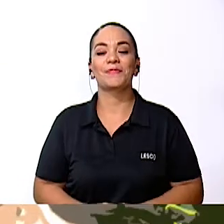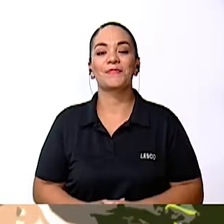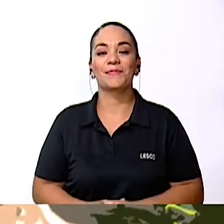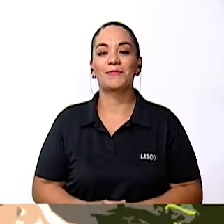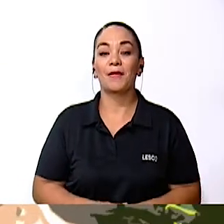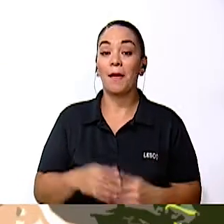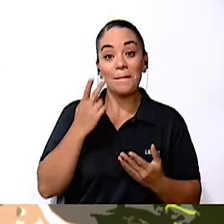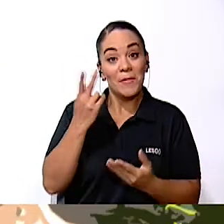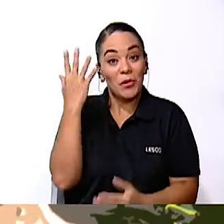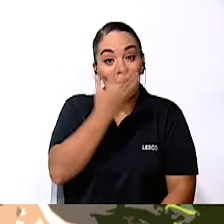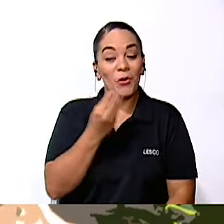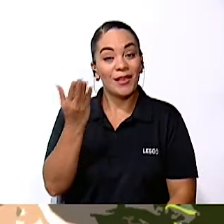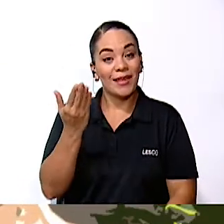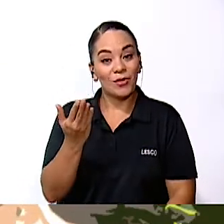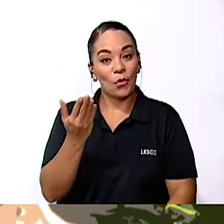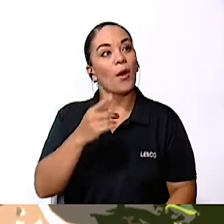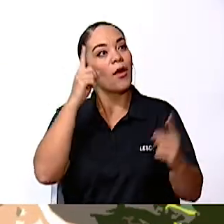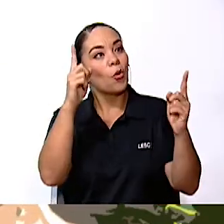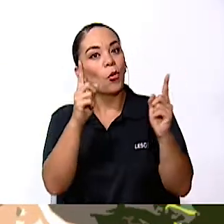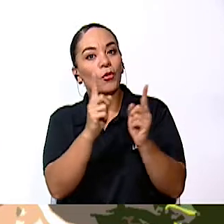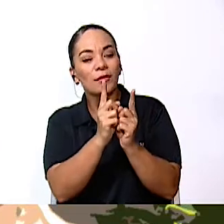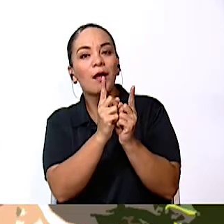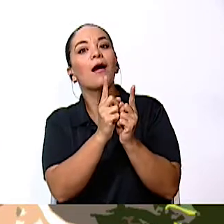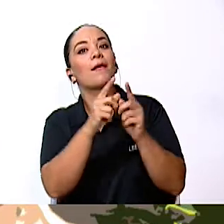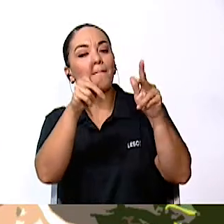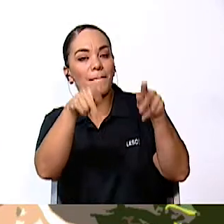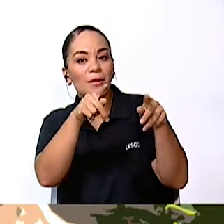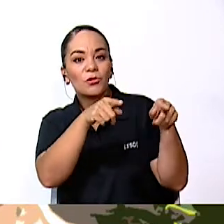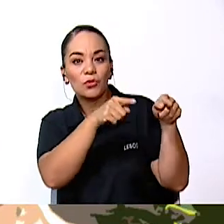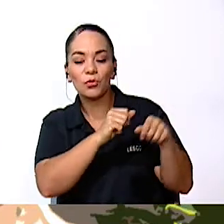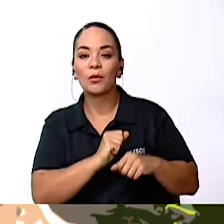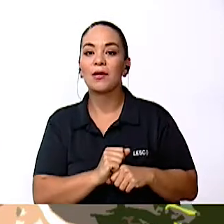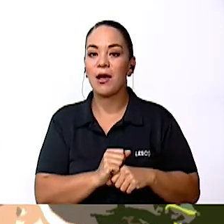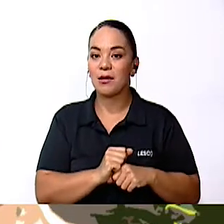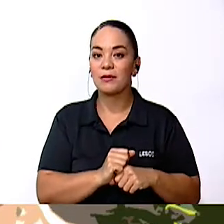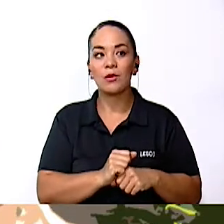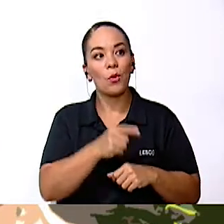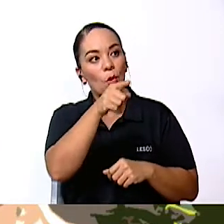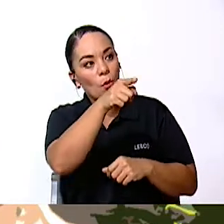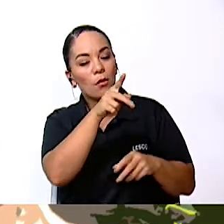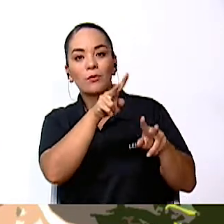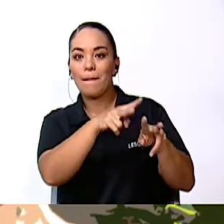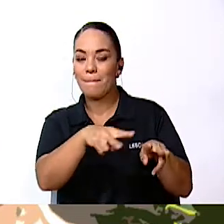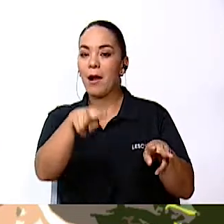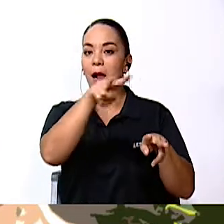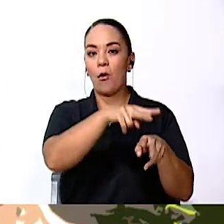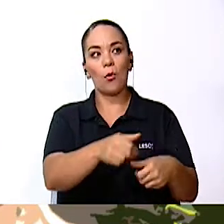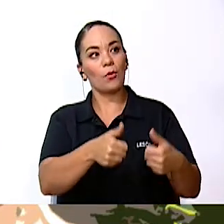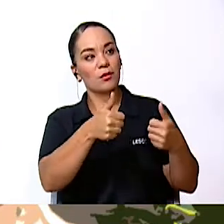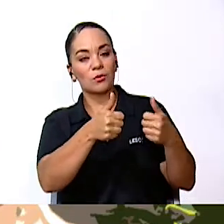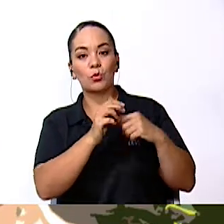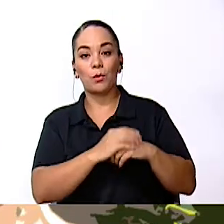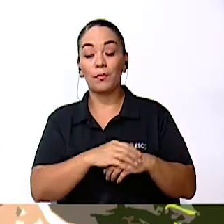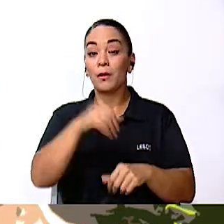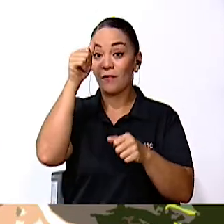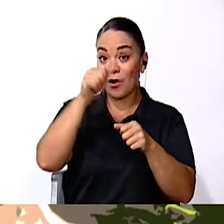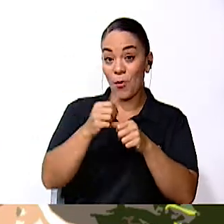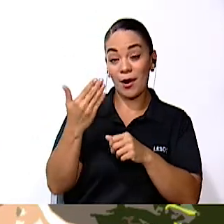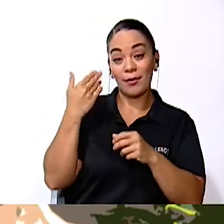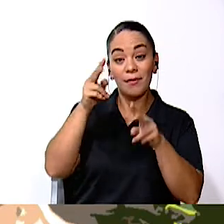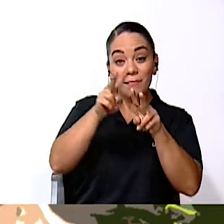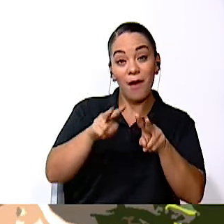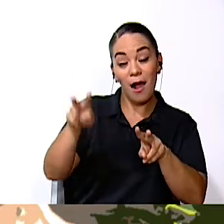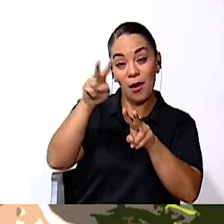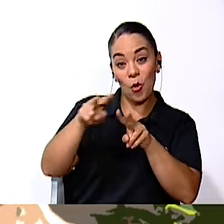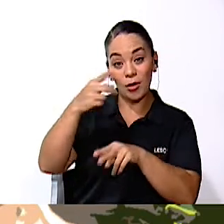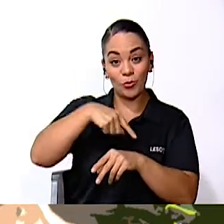¿Qué bonito es encontrar a las personas o toparnos con personas que tienen estos valores? Recuerden todos los valores que hemos repasado